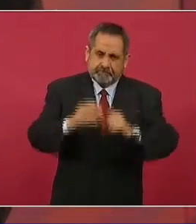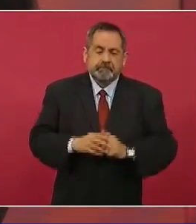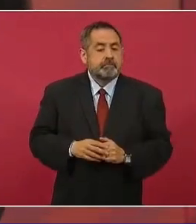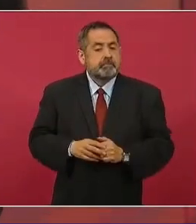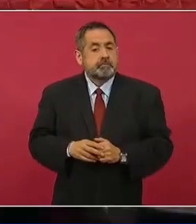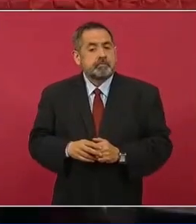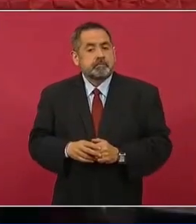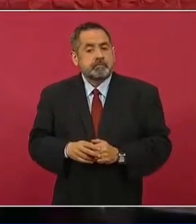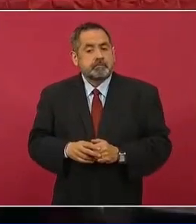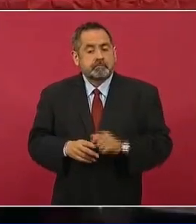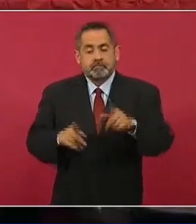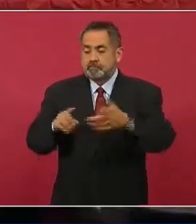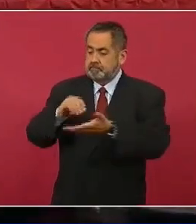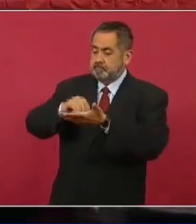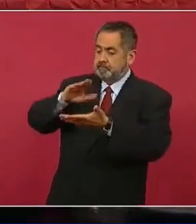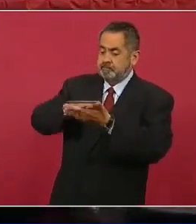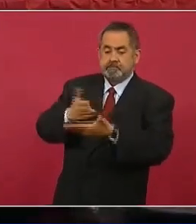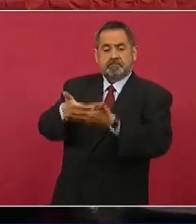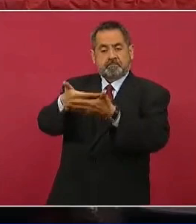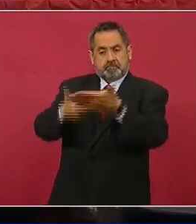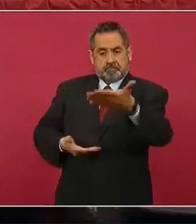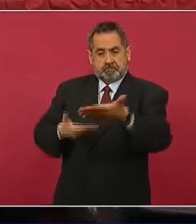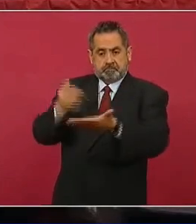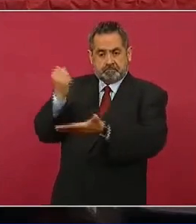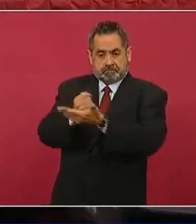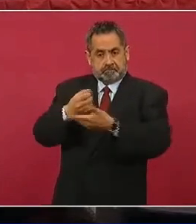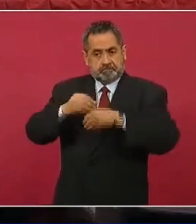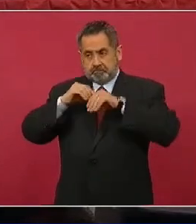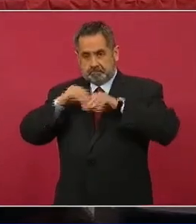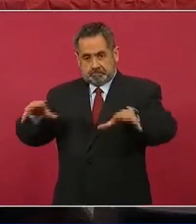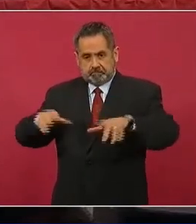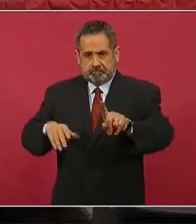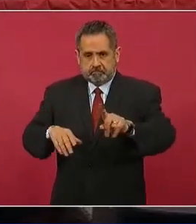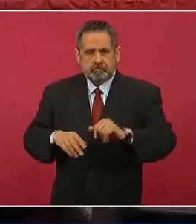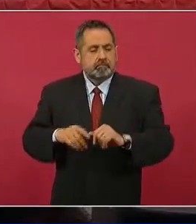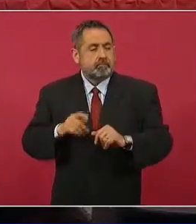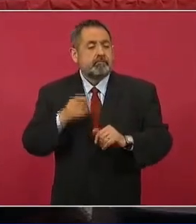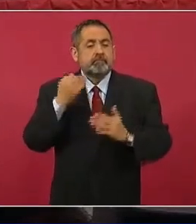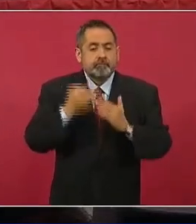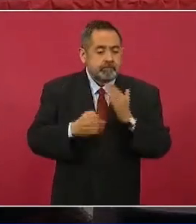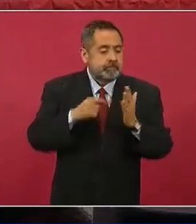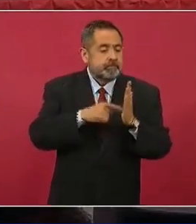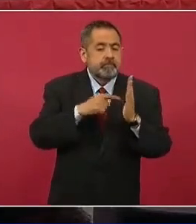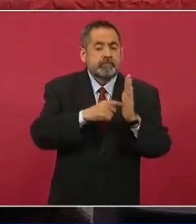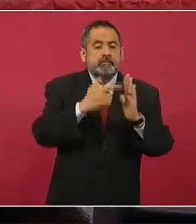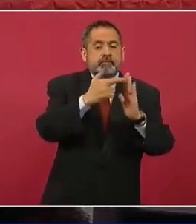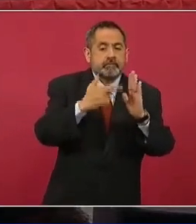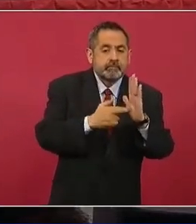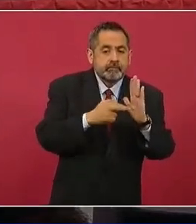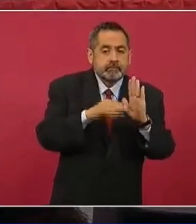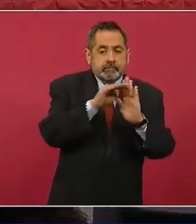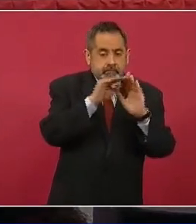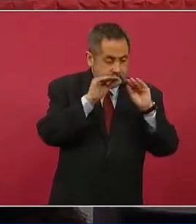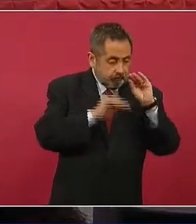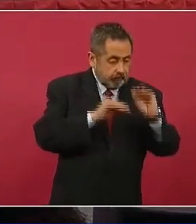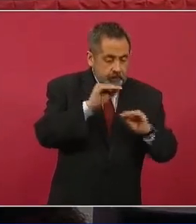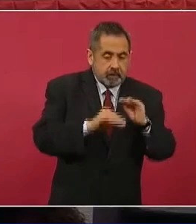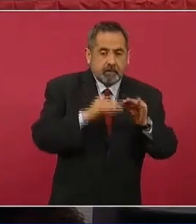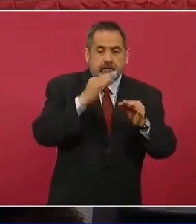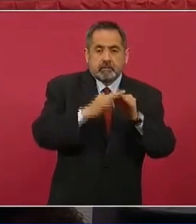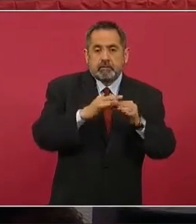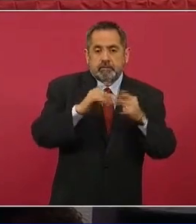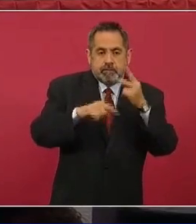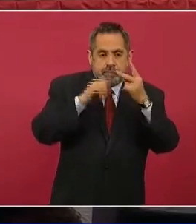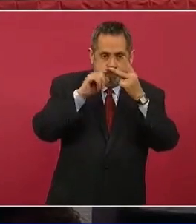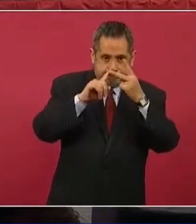ya está el decreto, pero hay que definir el reglamento, hay que